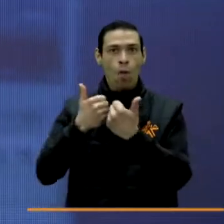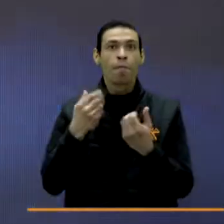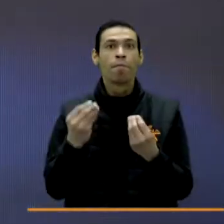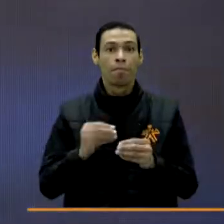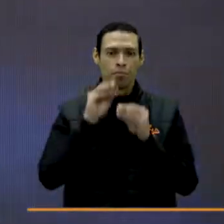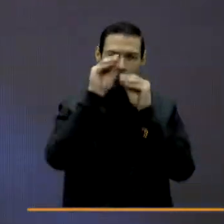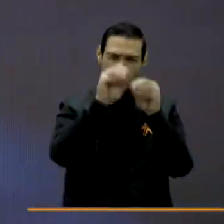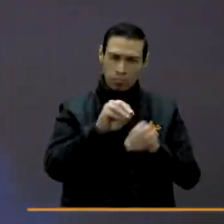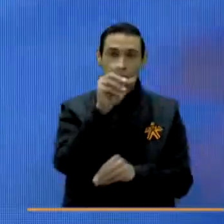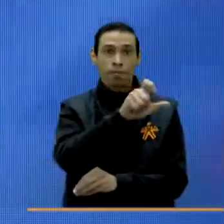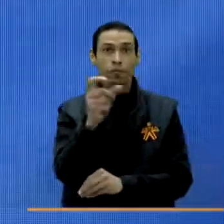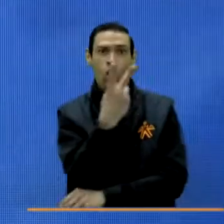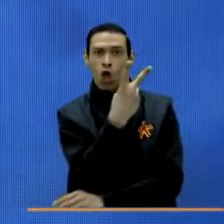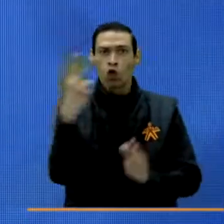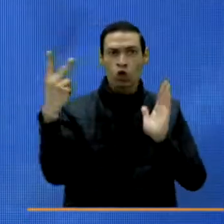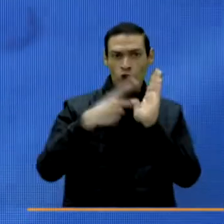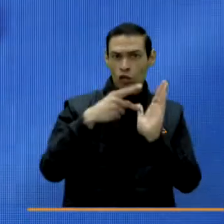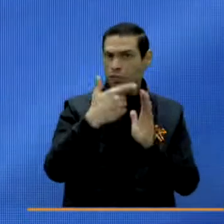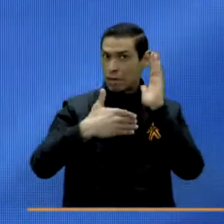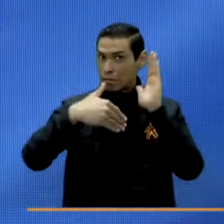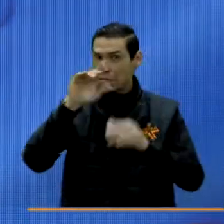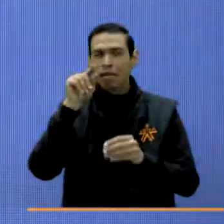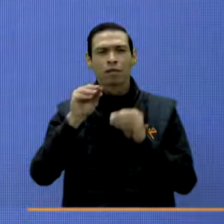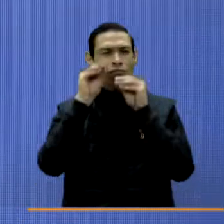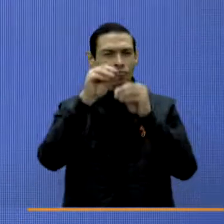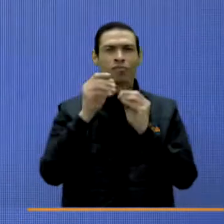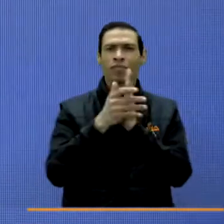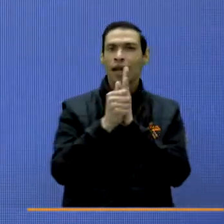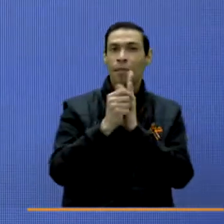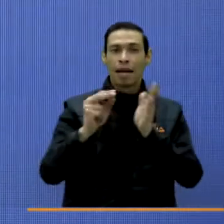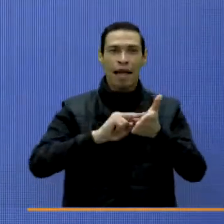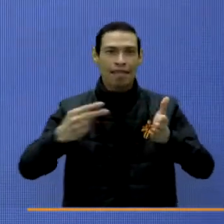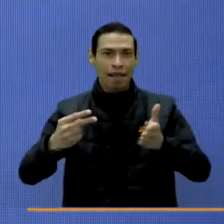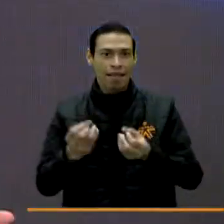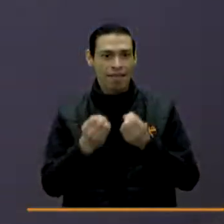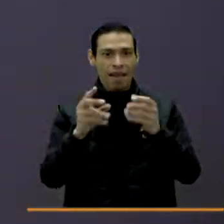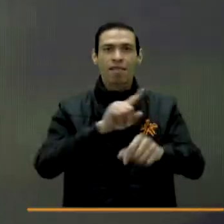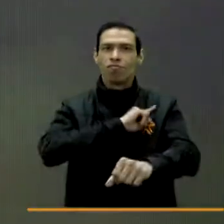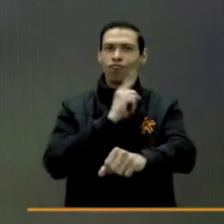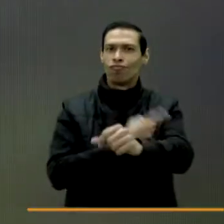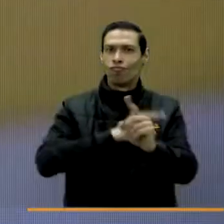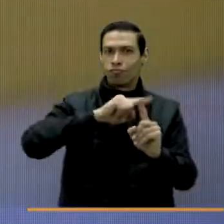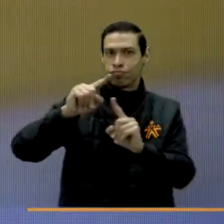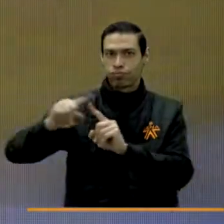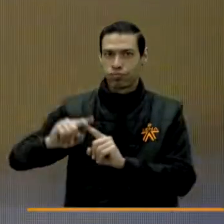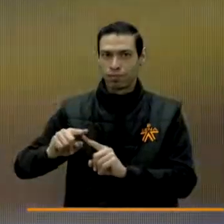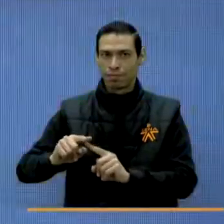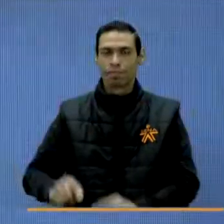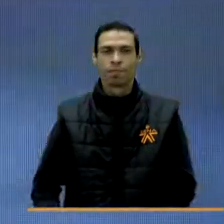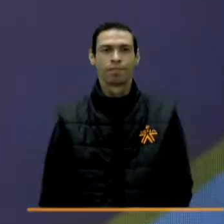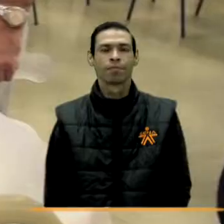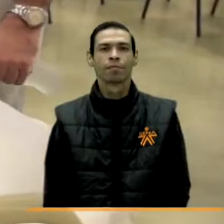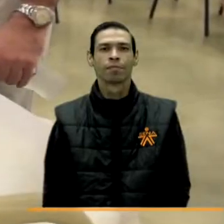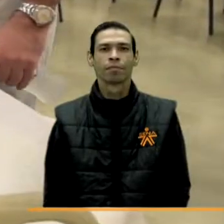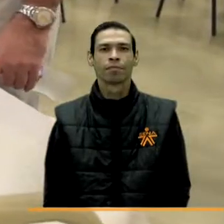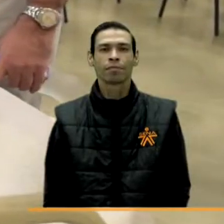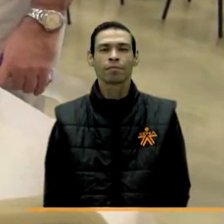2.000 personas en habilidades técnicas. Esto con el fin de promover la empleabilidad y desarrollar nuevas capacidades. Veamos.